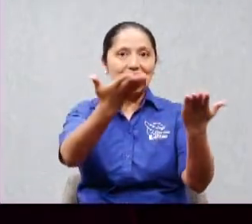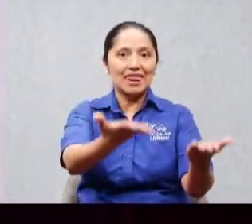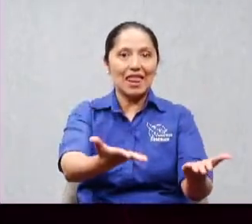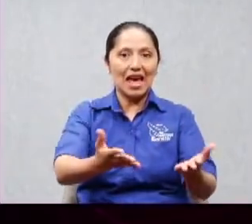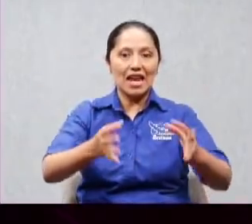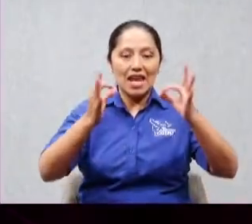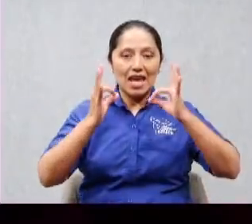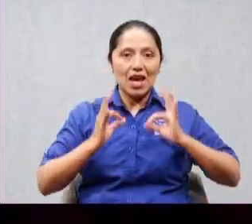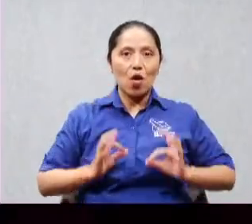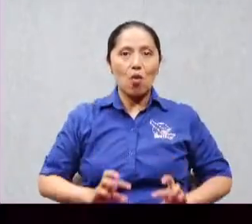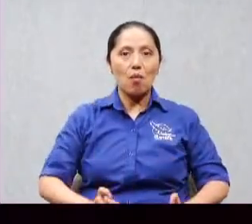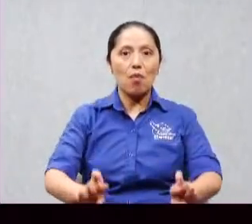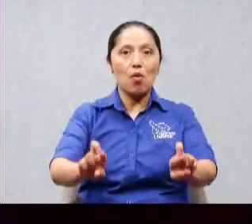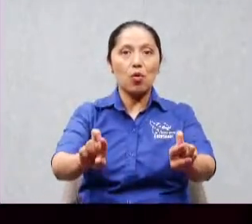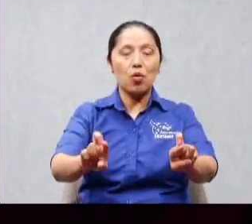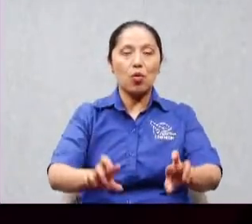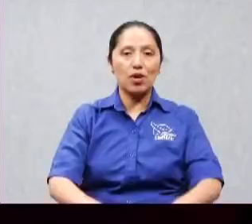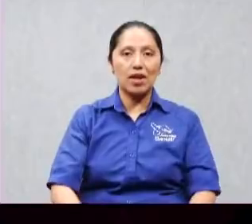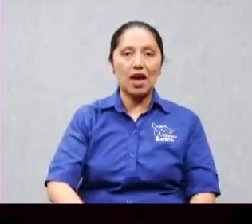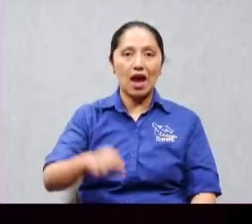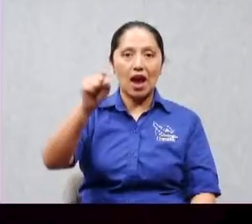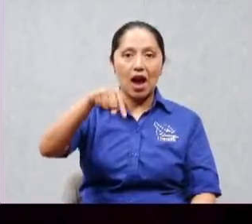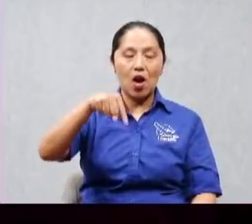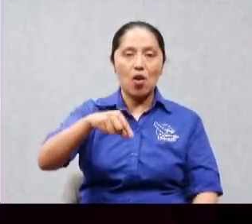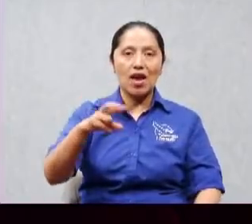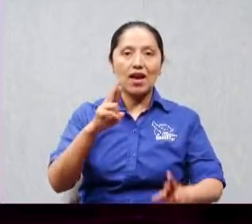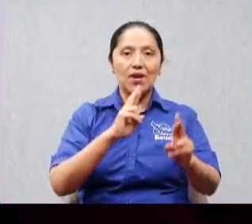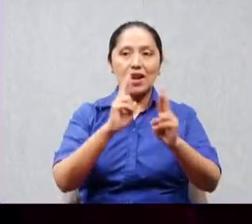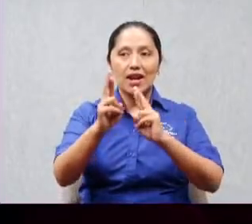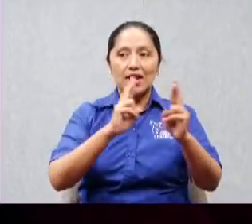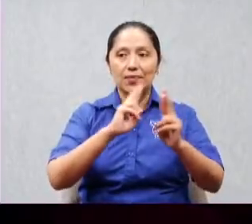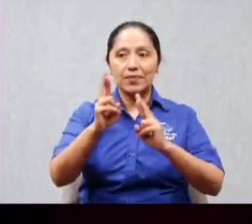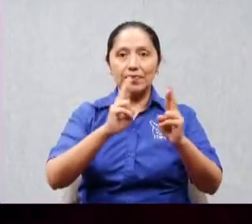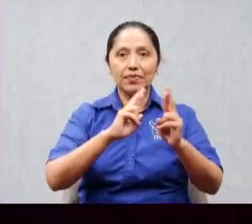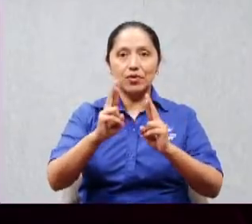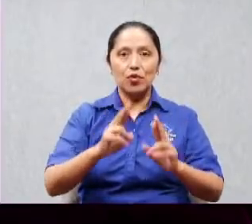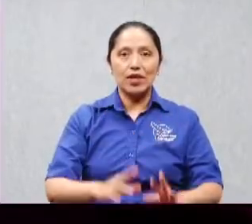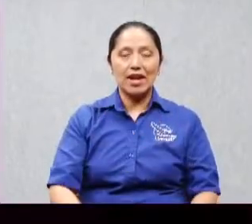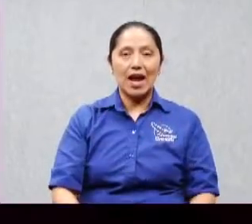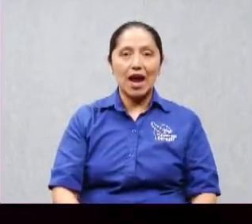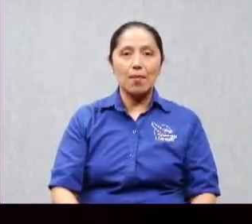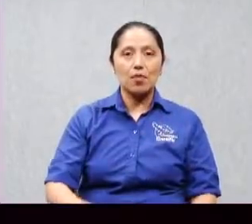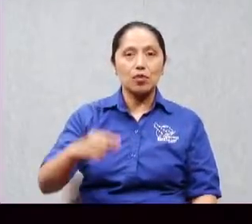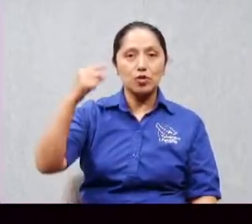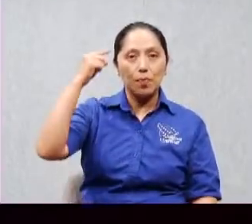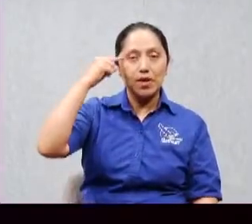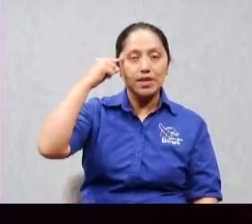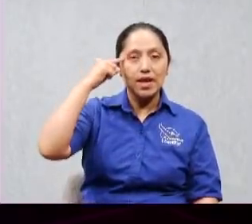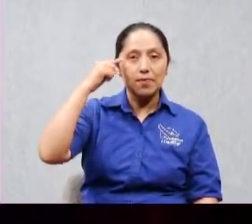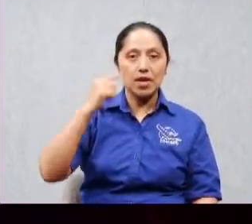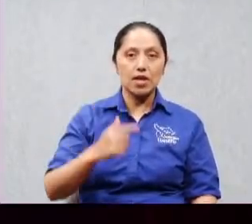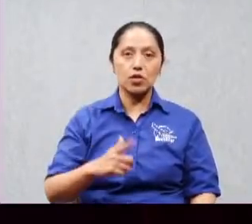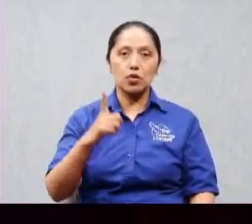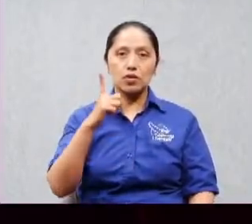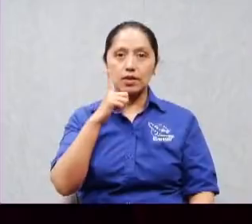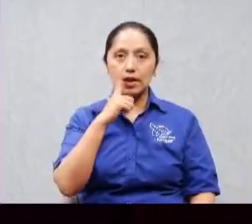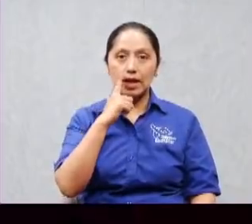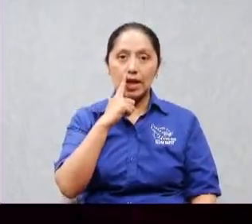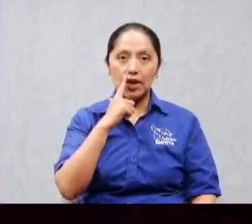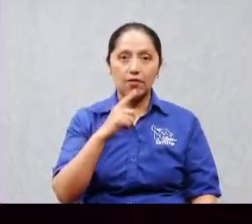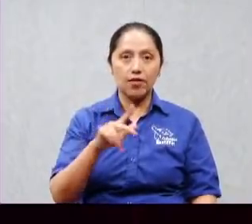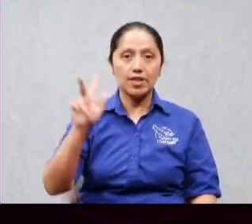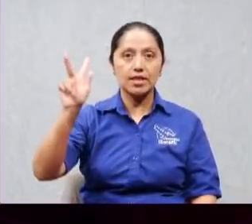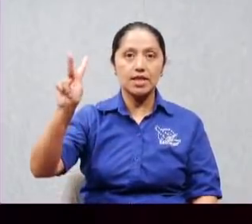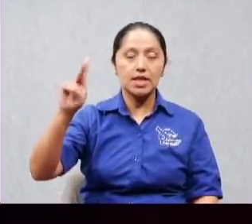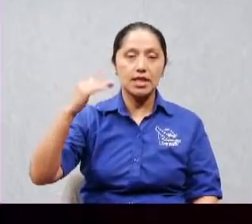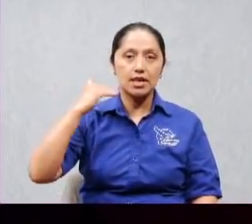como ahorita estamos asociando los jefes con la cabeza y la cabeza con los pensamientos entonces creería yo con todo mi corazón que